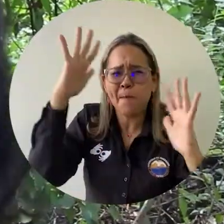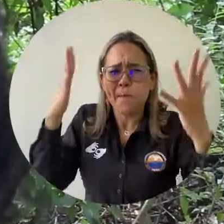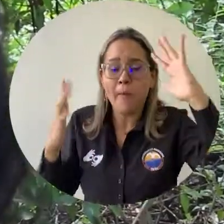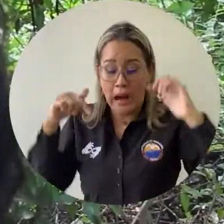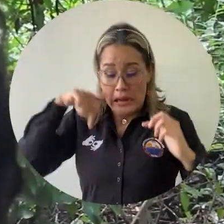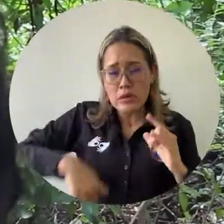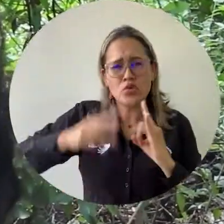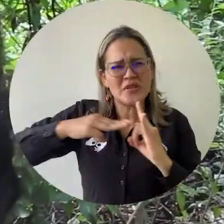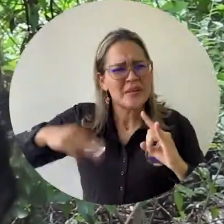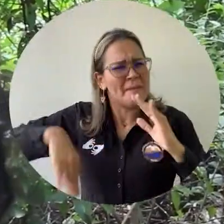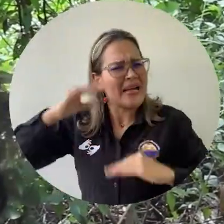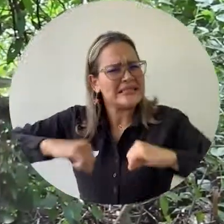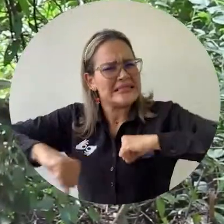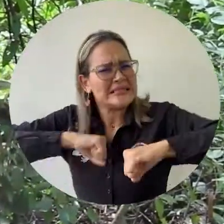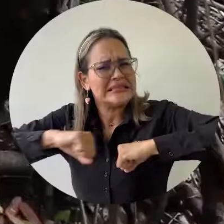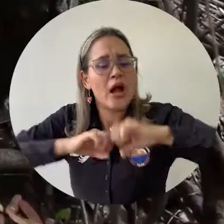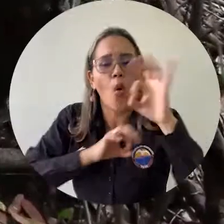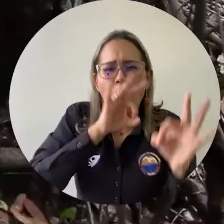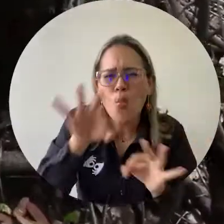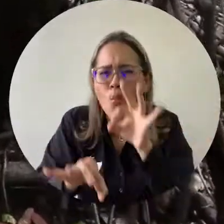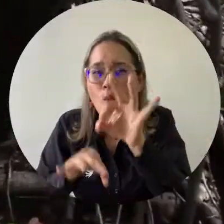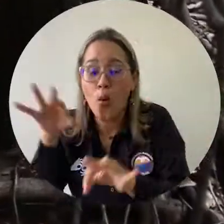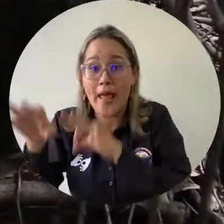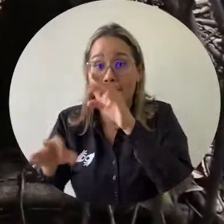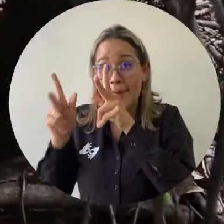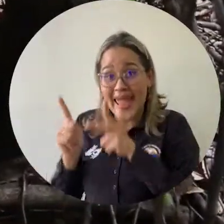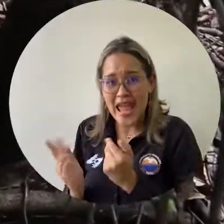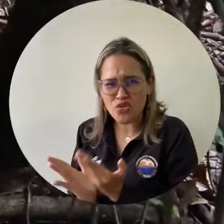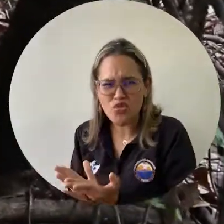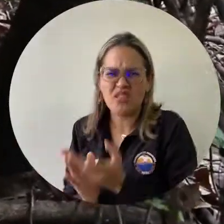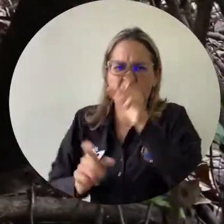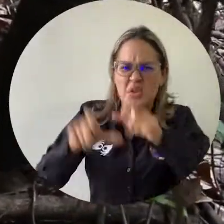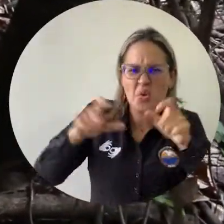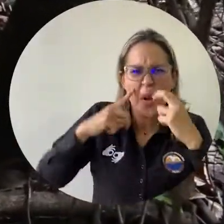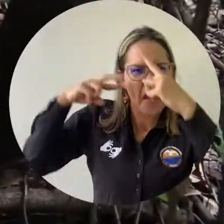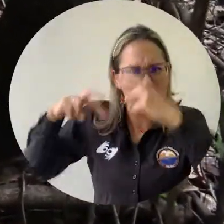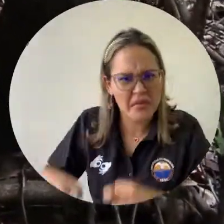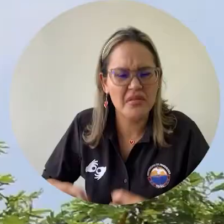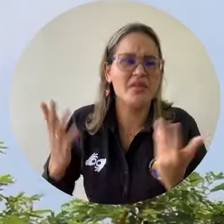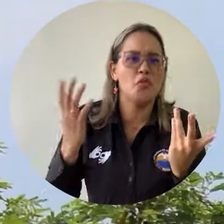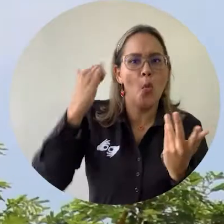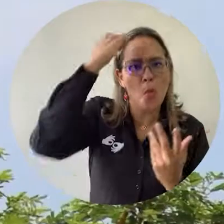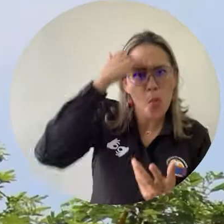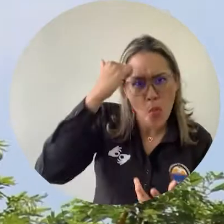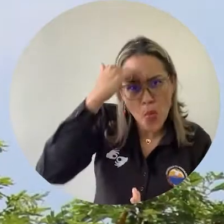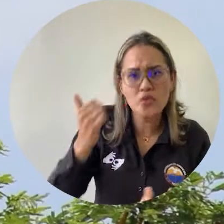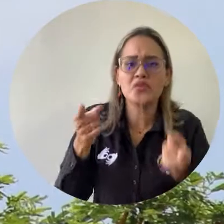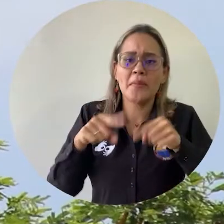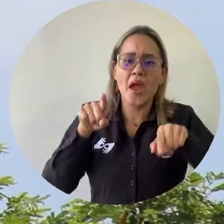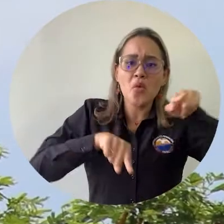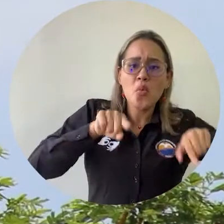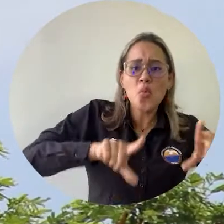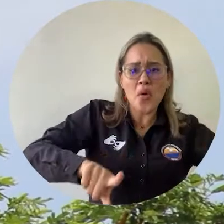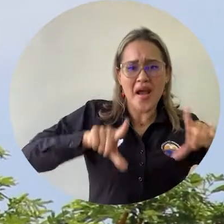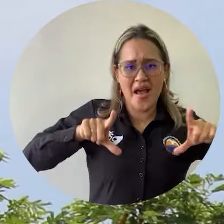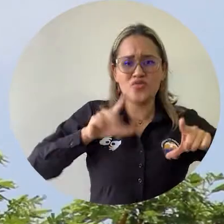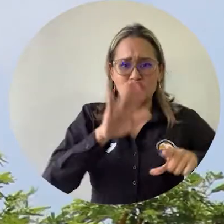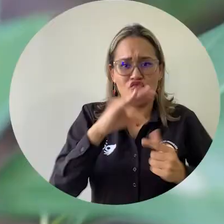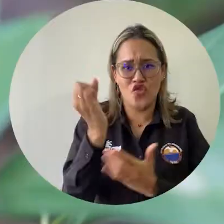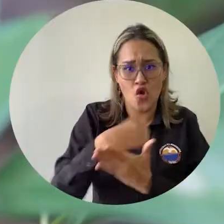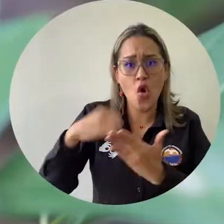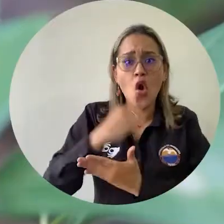día a día esta alma mater. En pro de su conservación, estudiantes, semilleristas, docentes y graduados del programa de biología